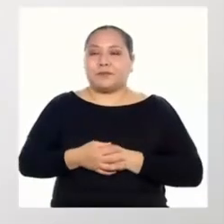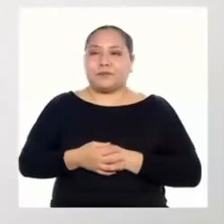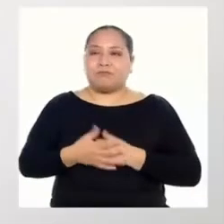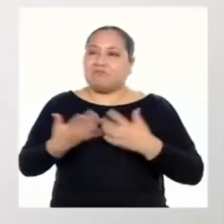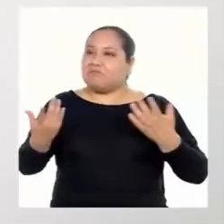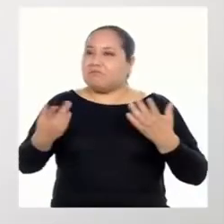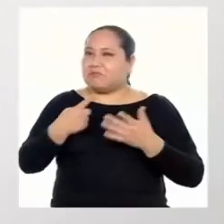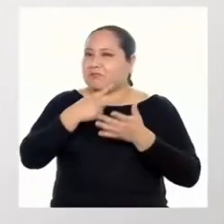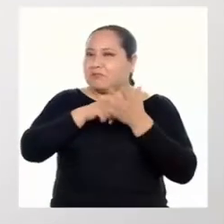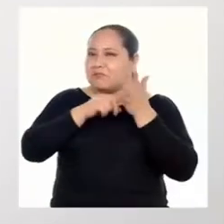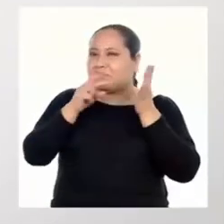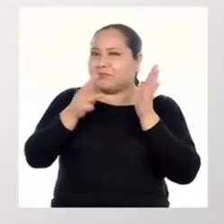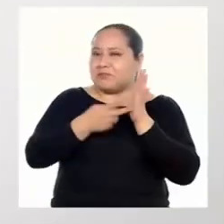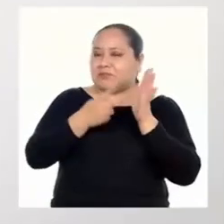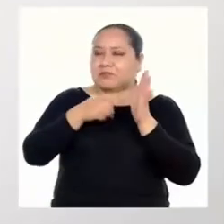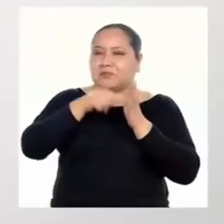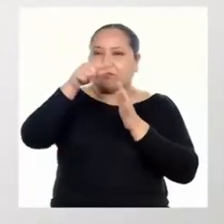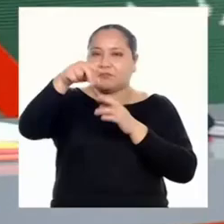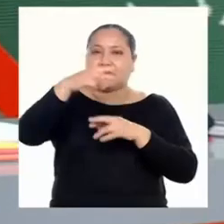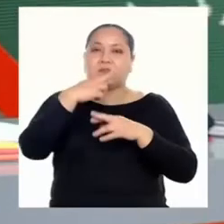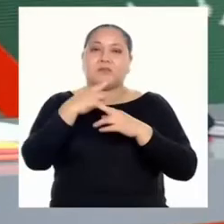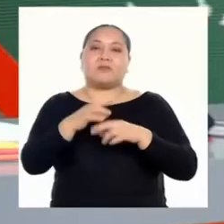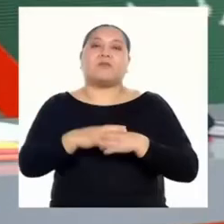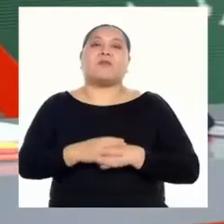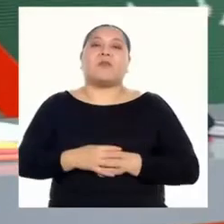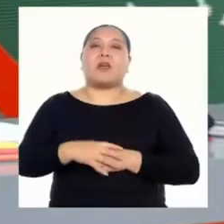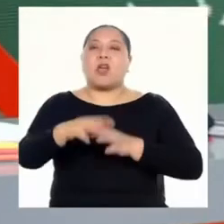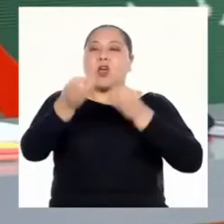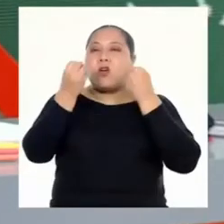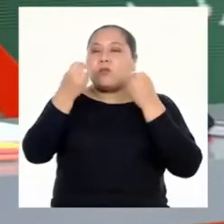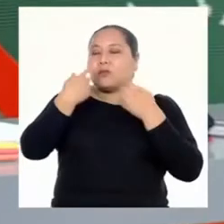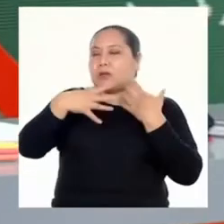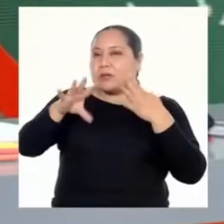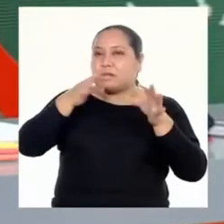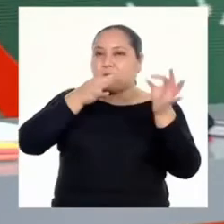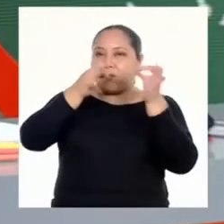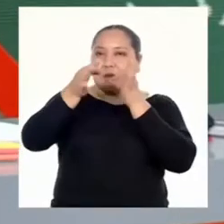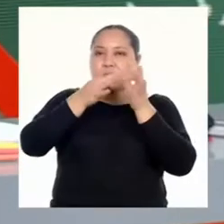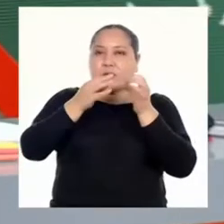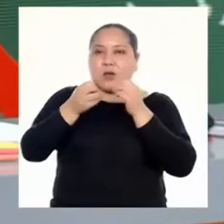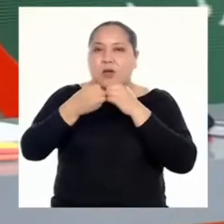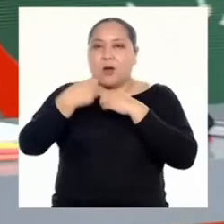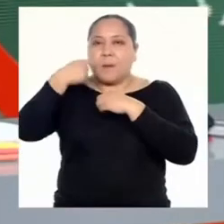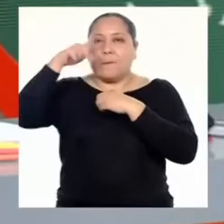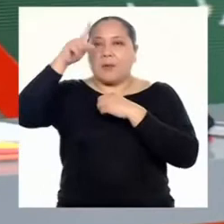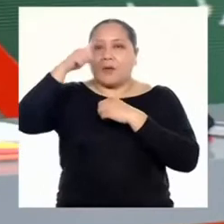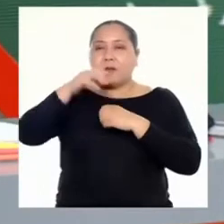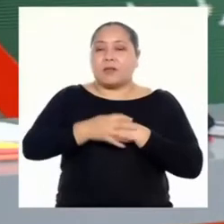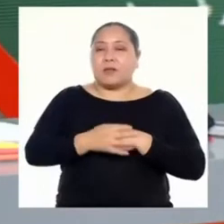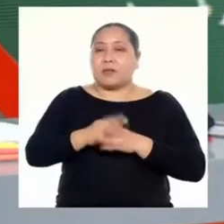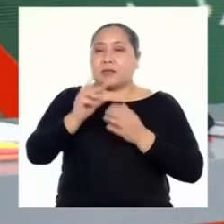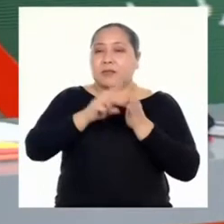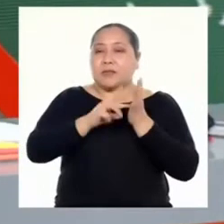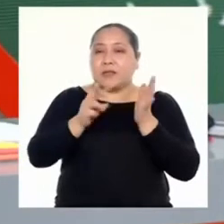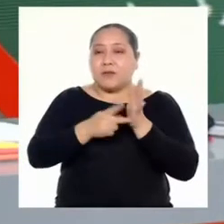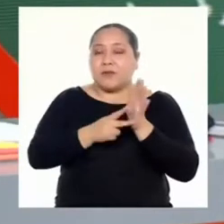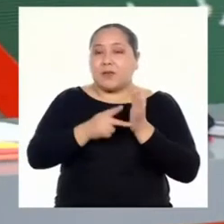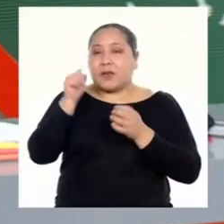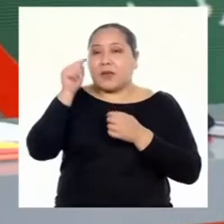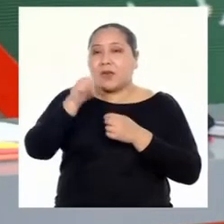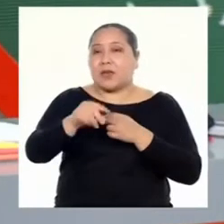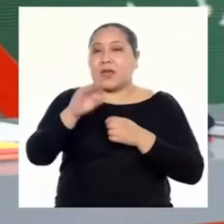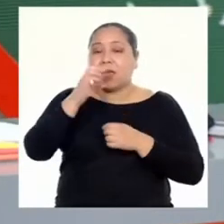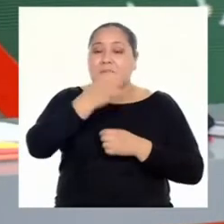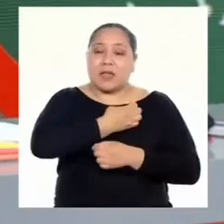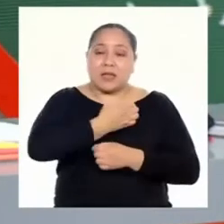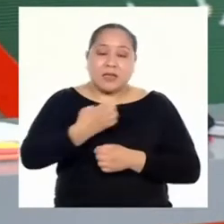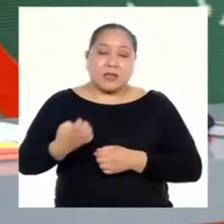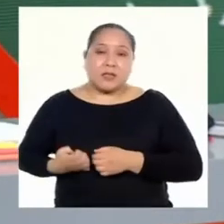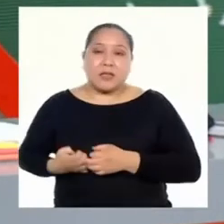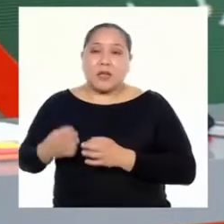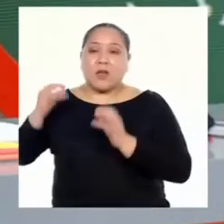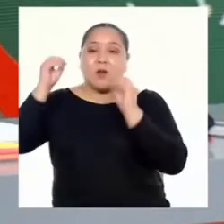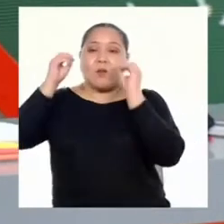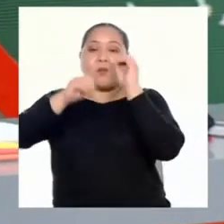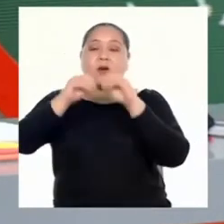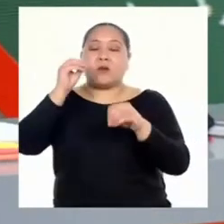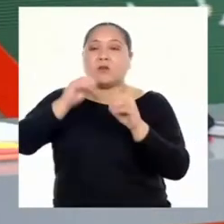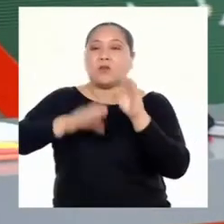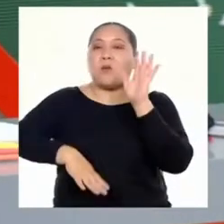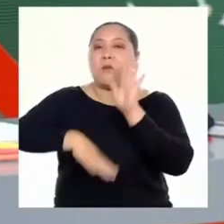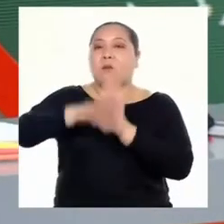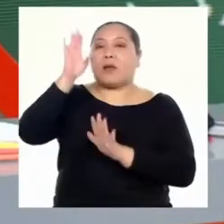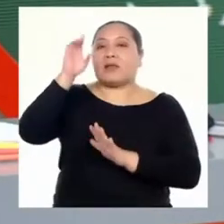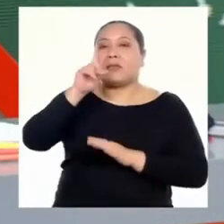¿Y qué quiere decir este resultado? Como estamos hablando de millones, entonces quiere decir que el Estado peruano ha